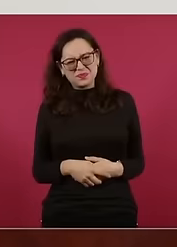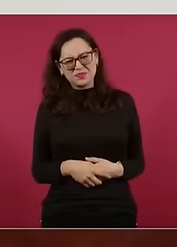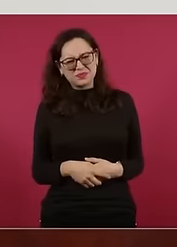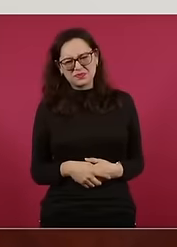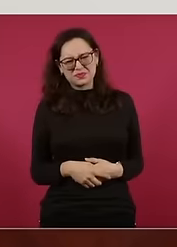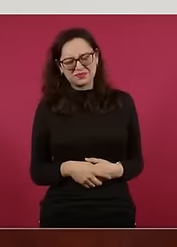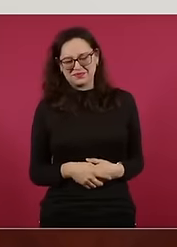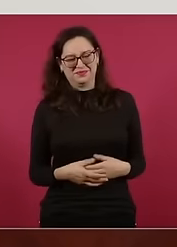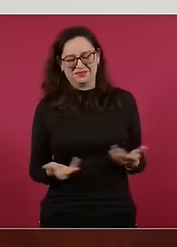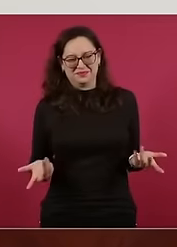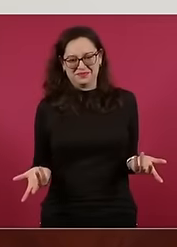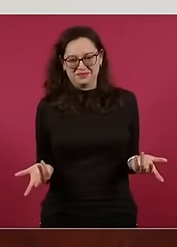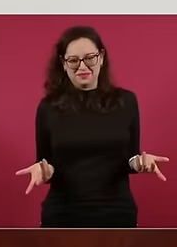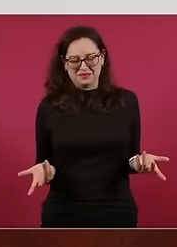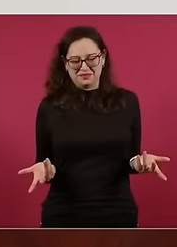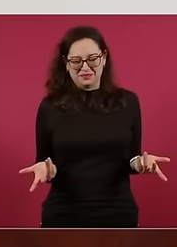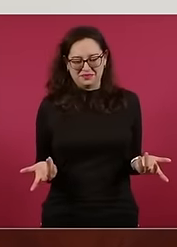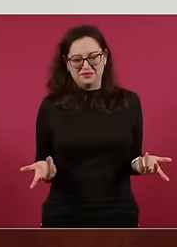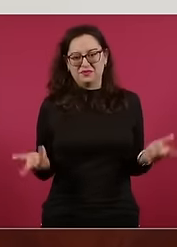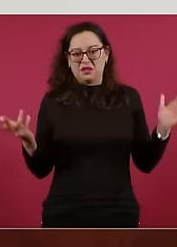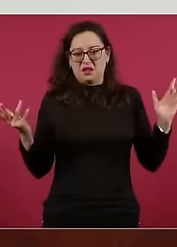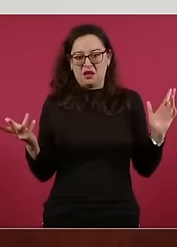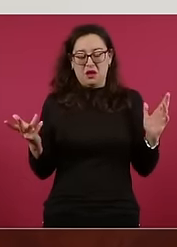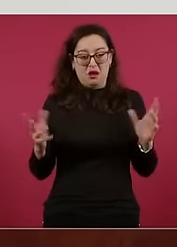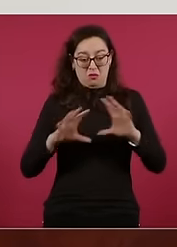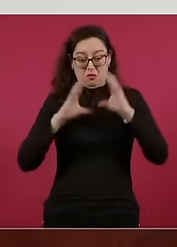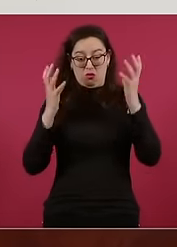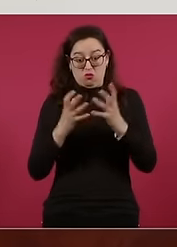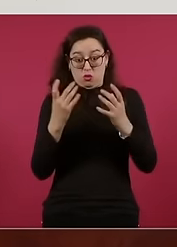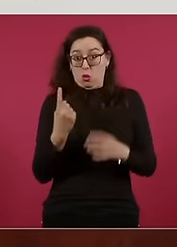Si no hay un gobierno del mundo,